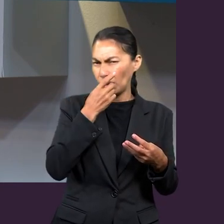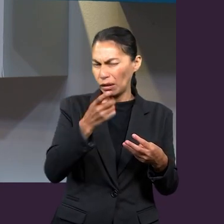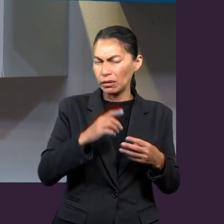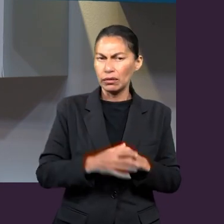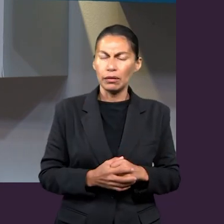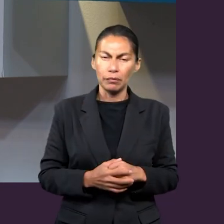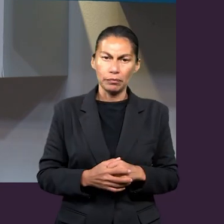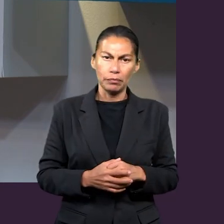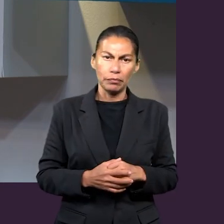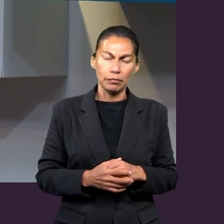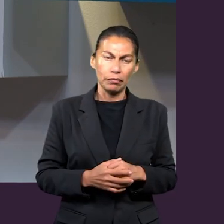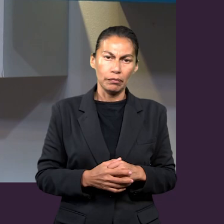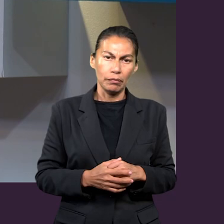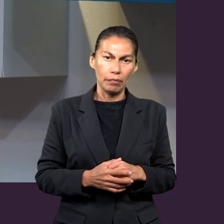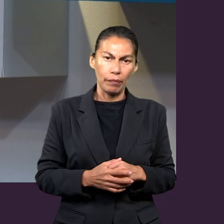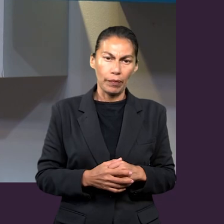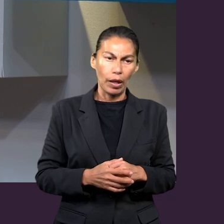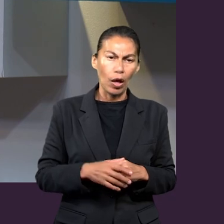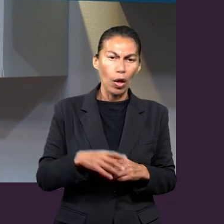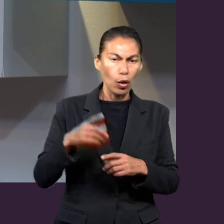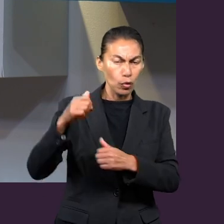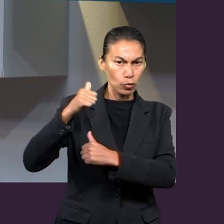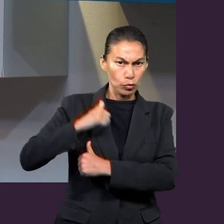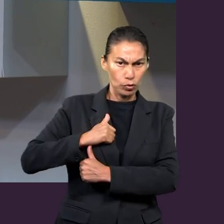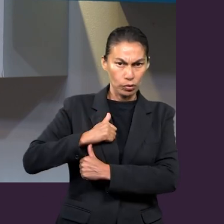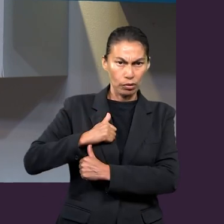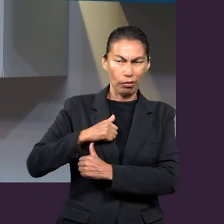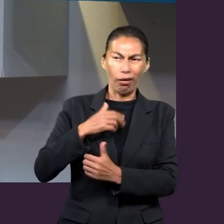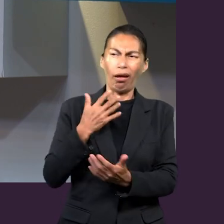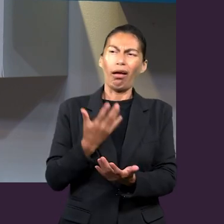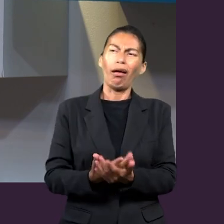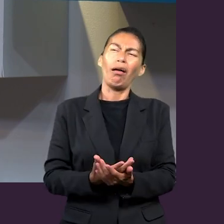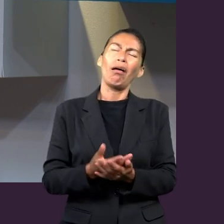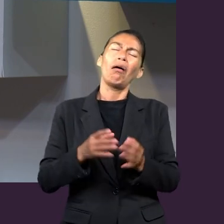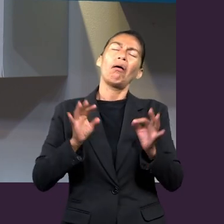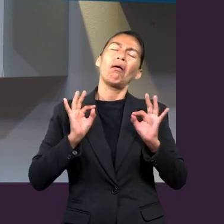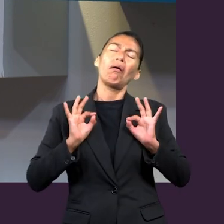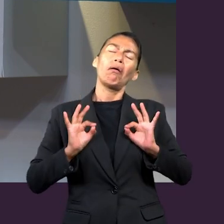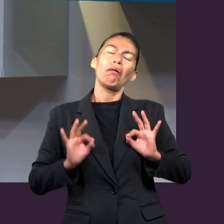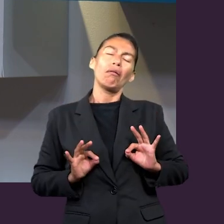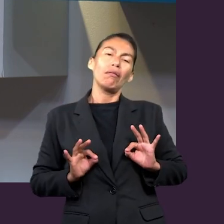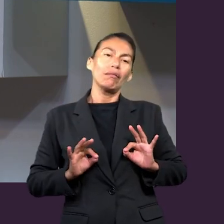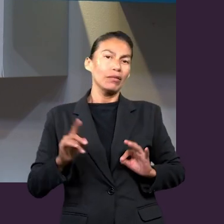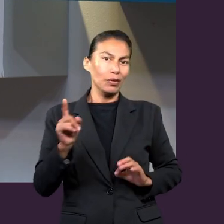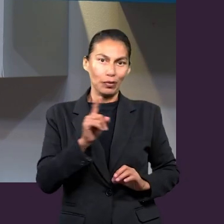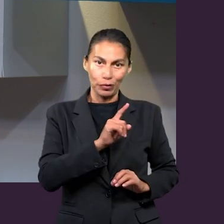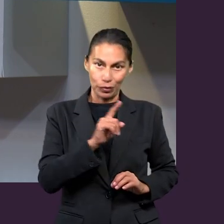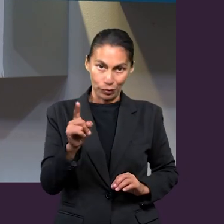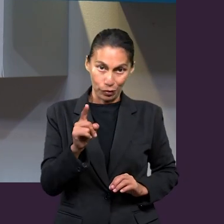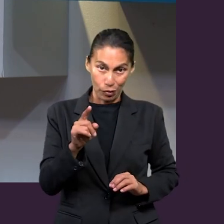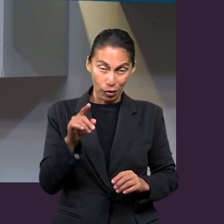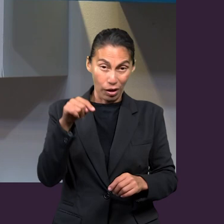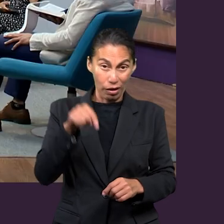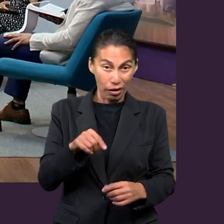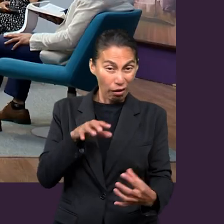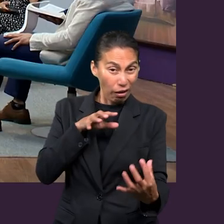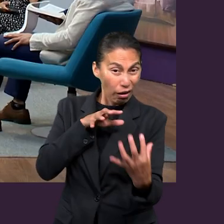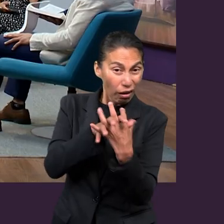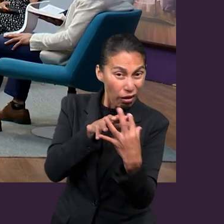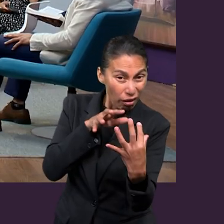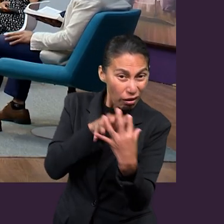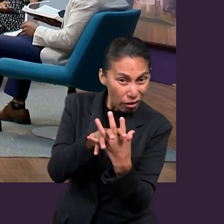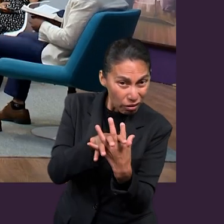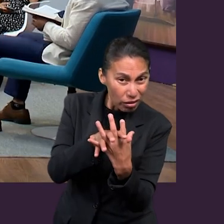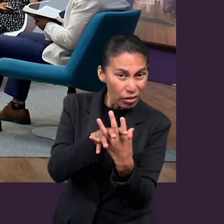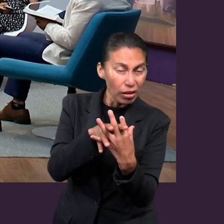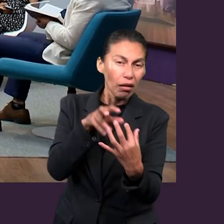es la relajación, que el soldado nunca tiene que estar relajado, porque estamos en una situación de guerra, ¿no? Hoy